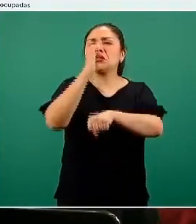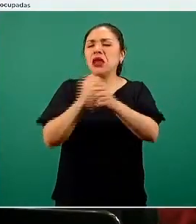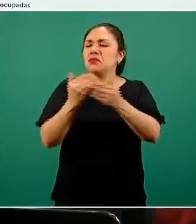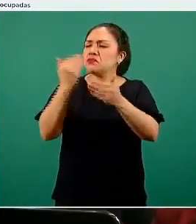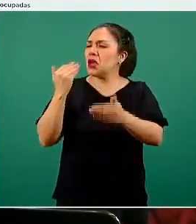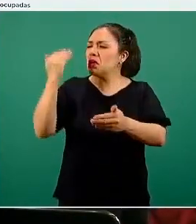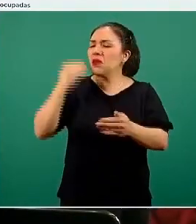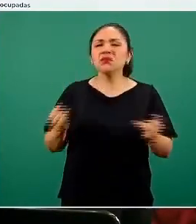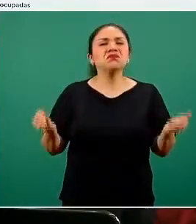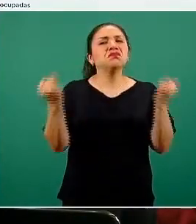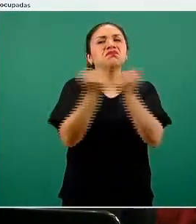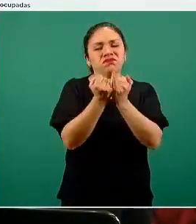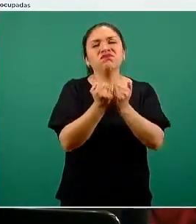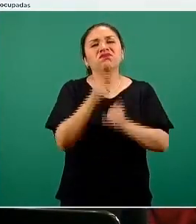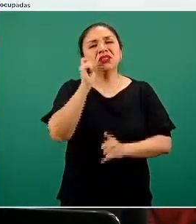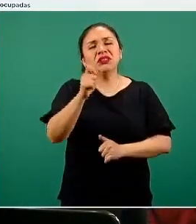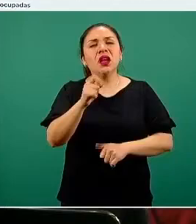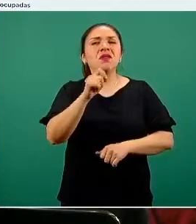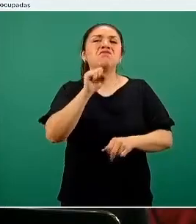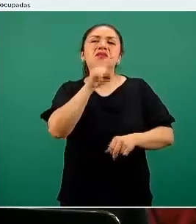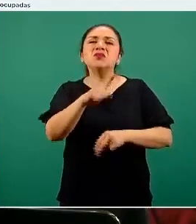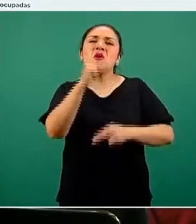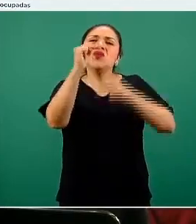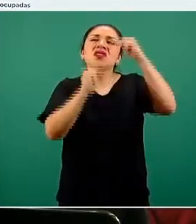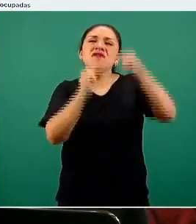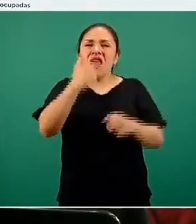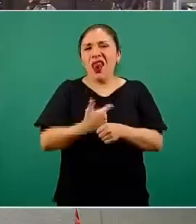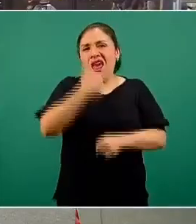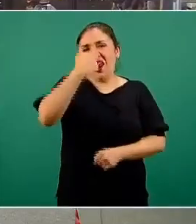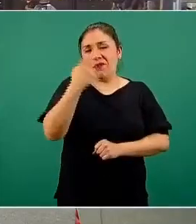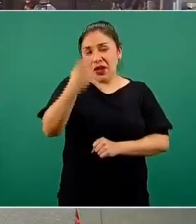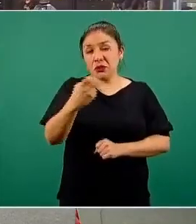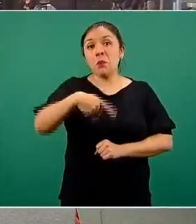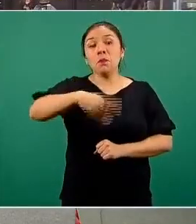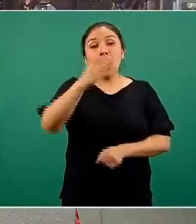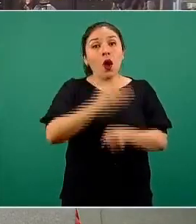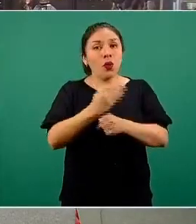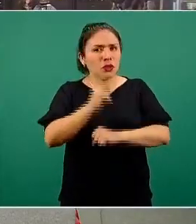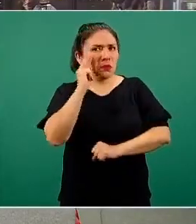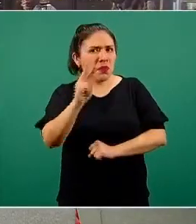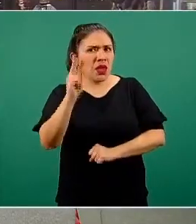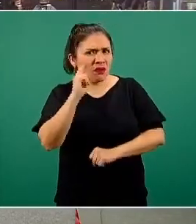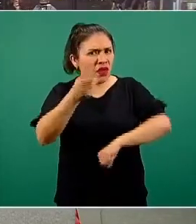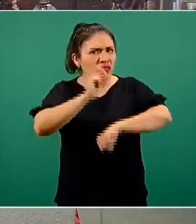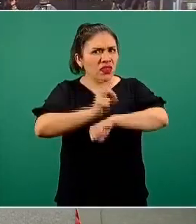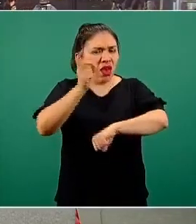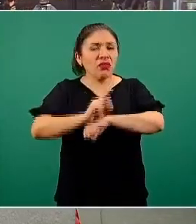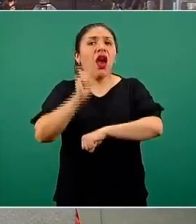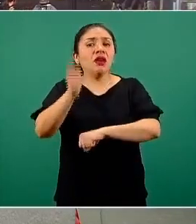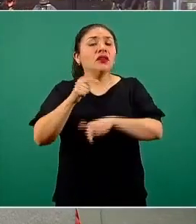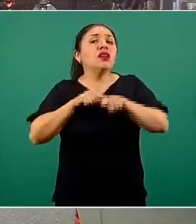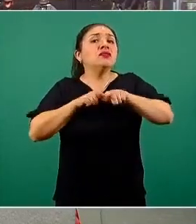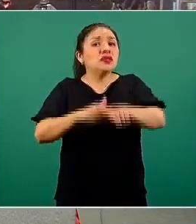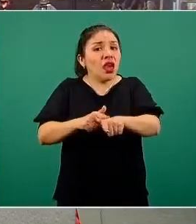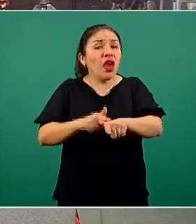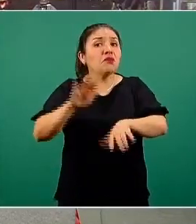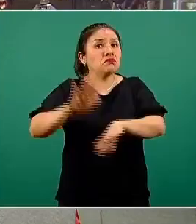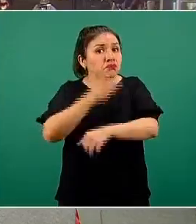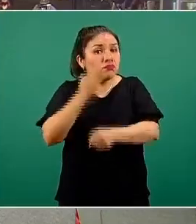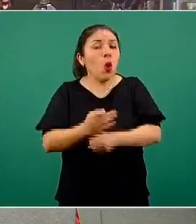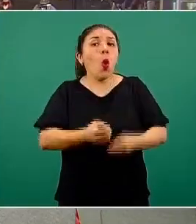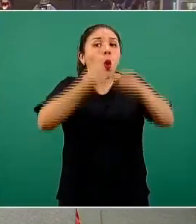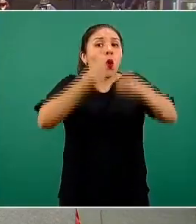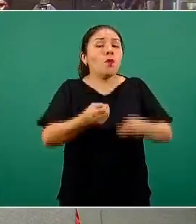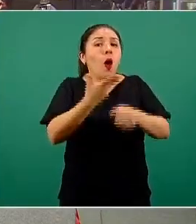las últimas semanas que han estado en este rango, pero que además también lo que notamos día a día es que están manteniendo el porcentaje de